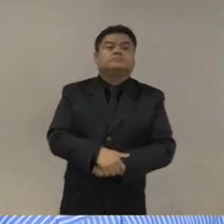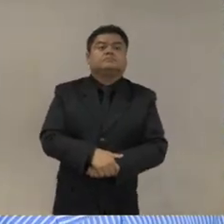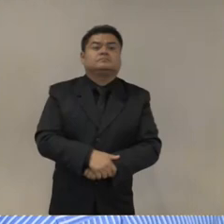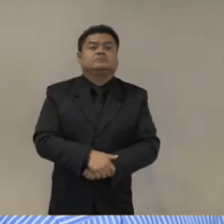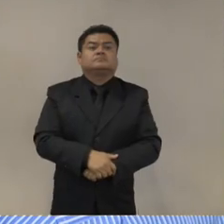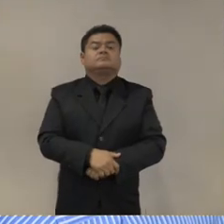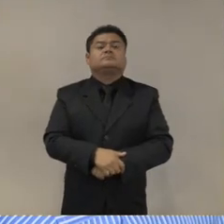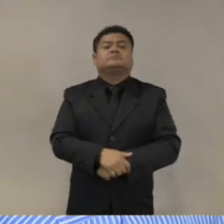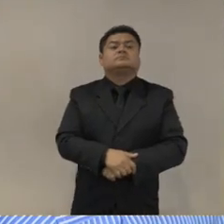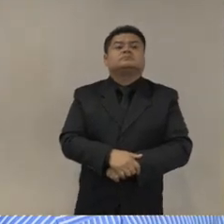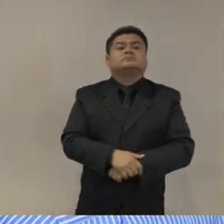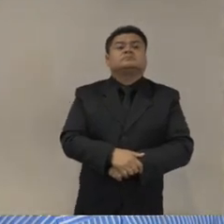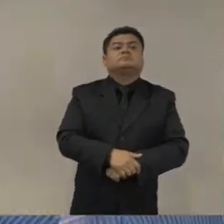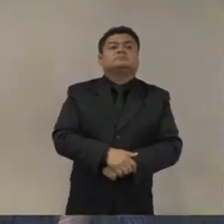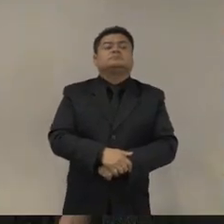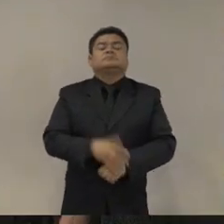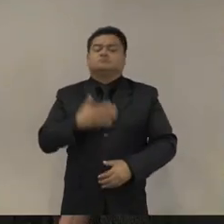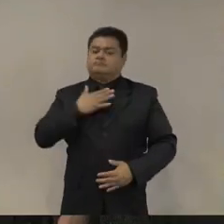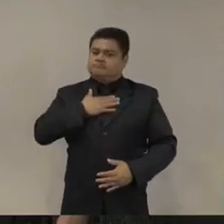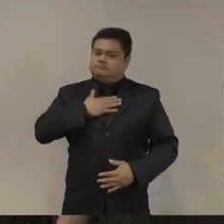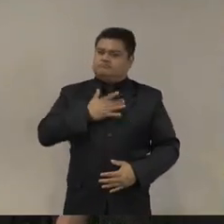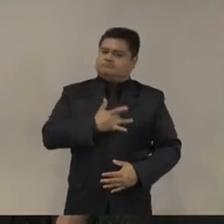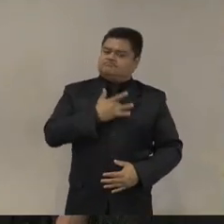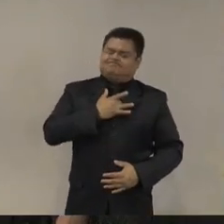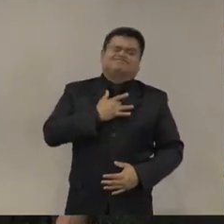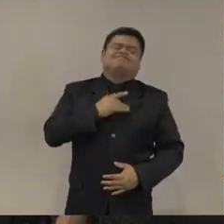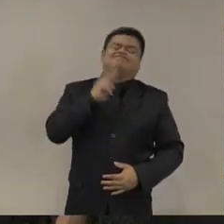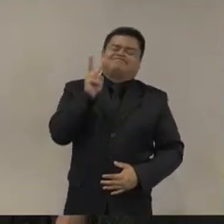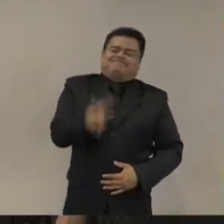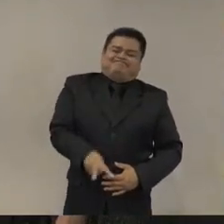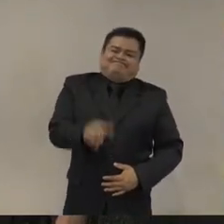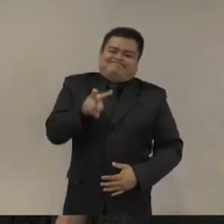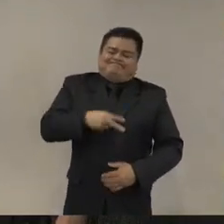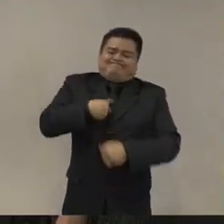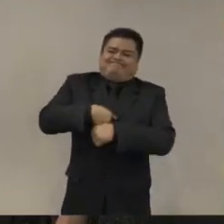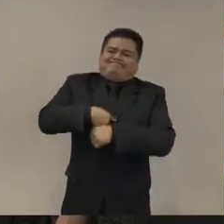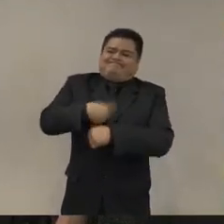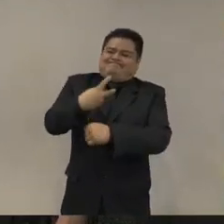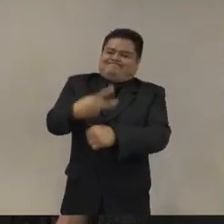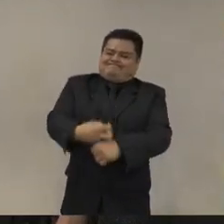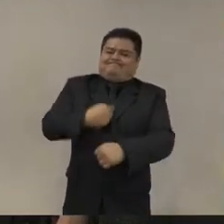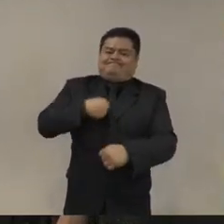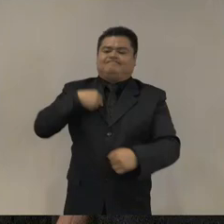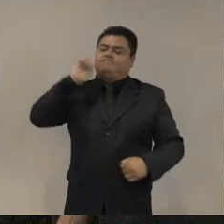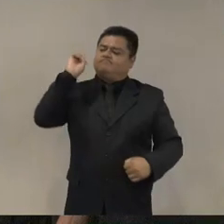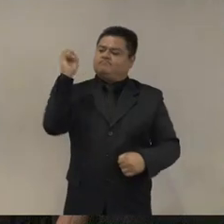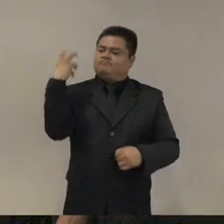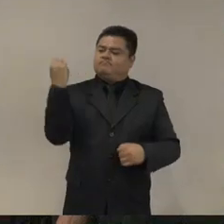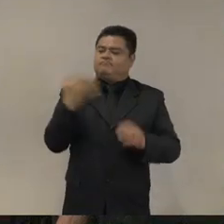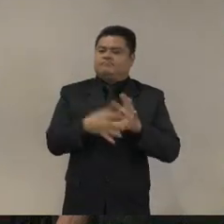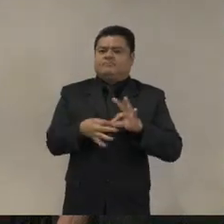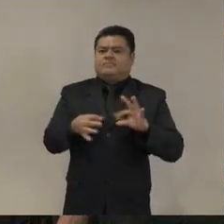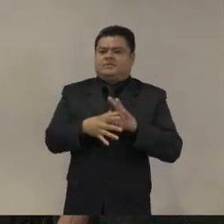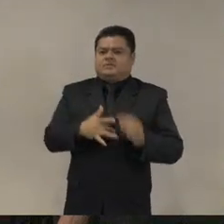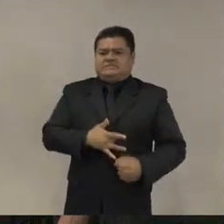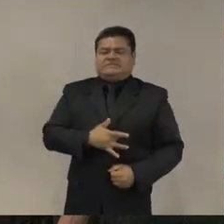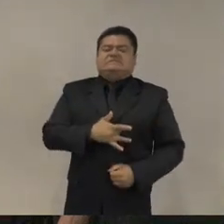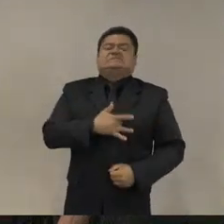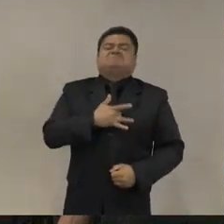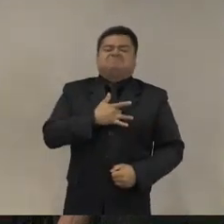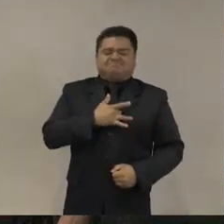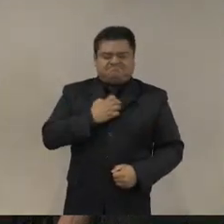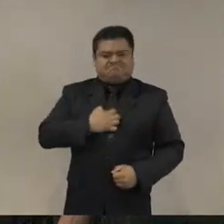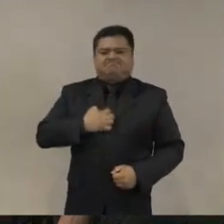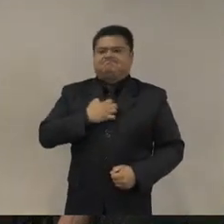Bueno, es un honor para mí haber sido invitada para esta conferencia. Quería agradecer al